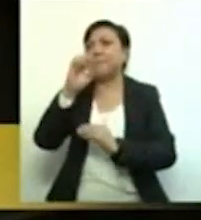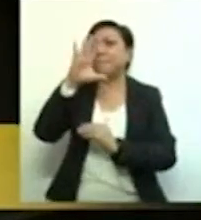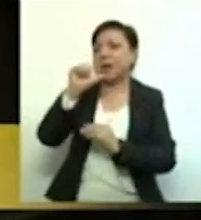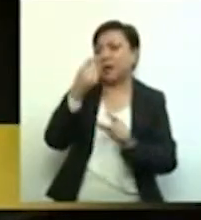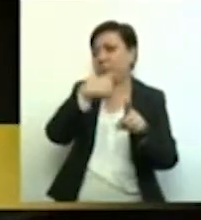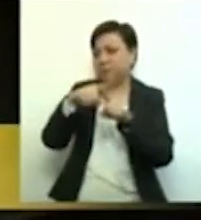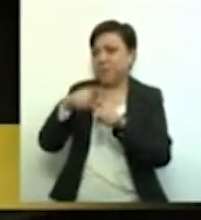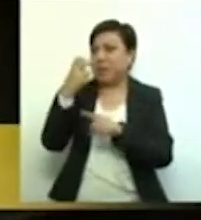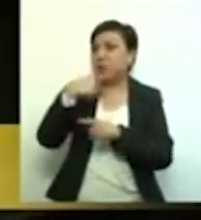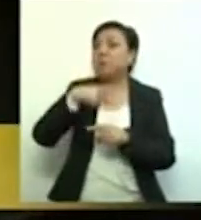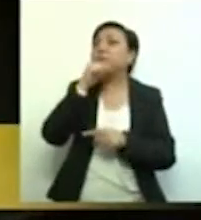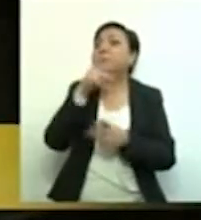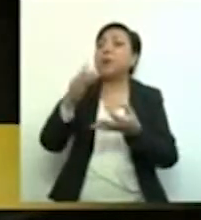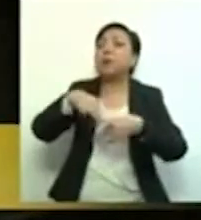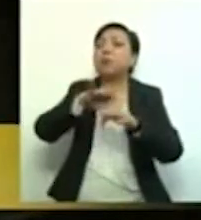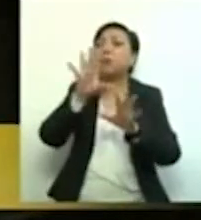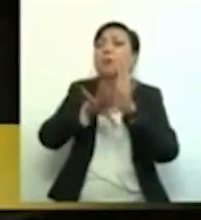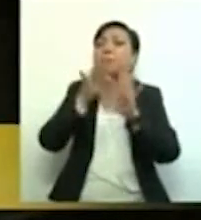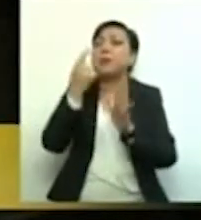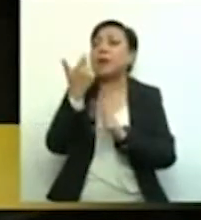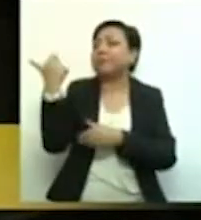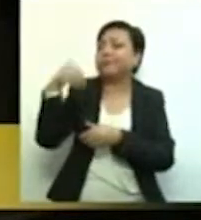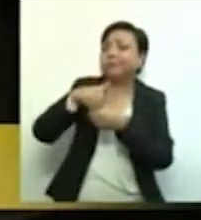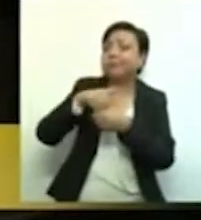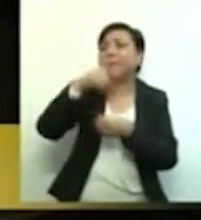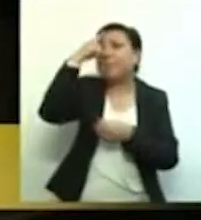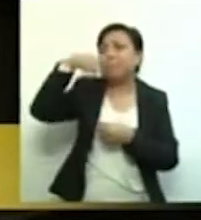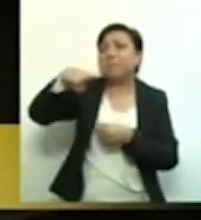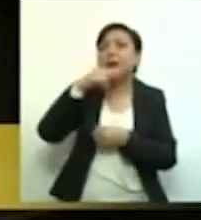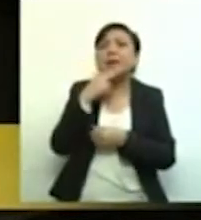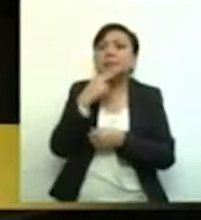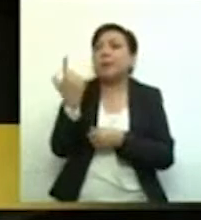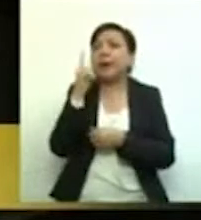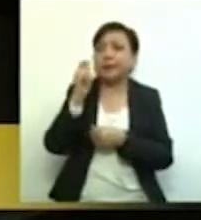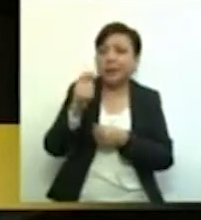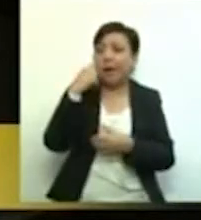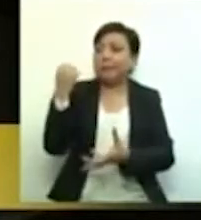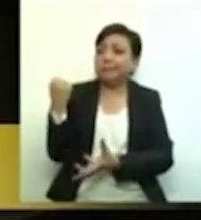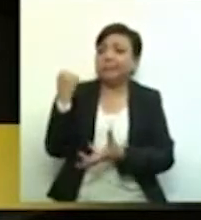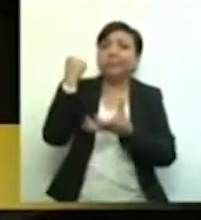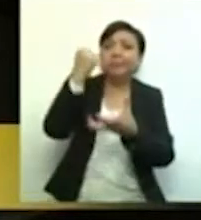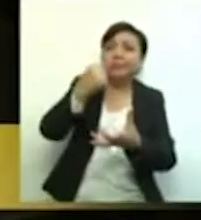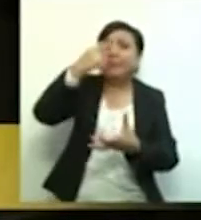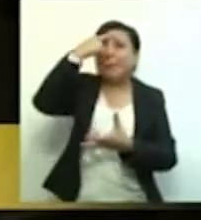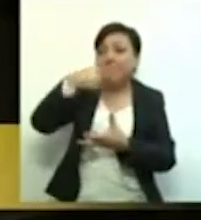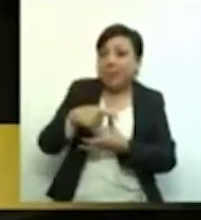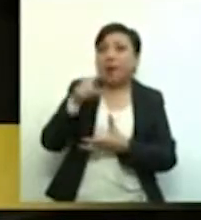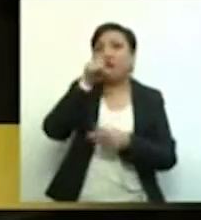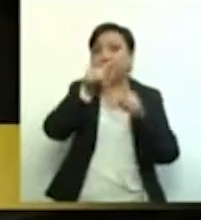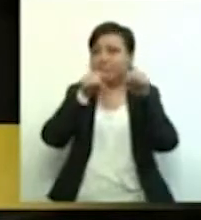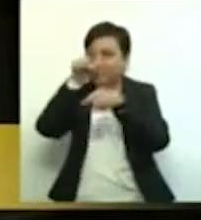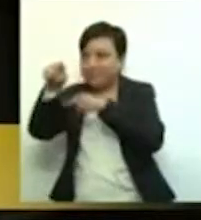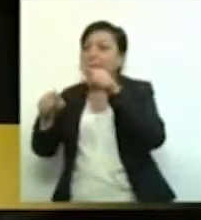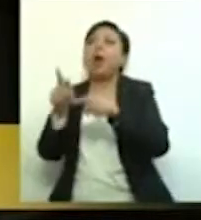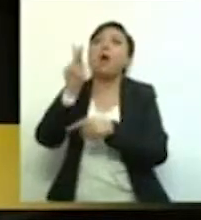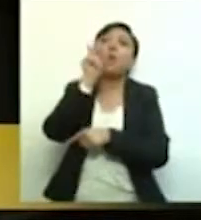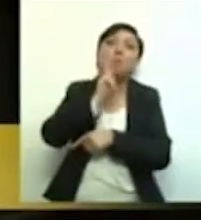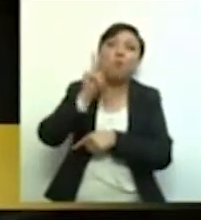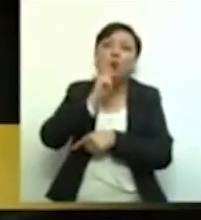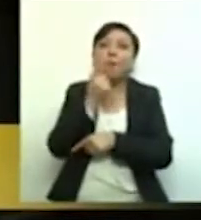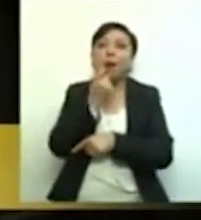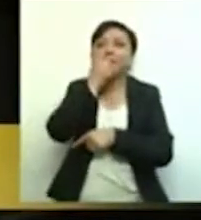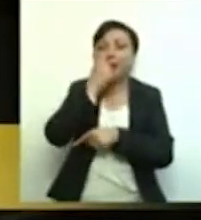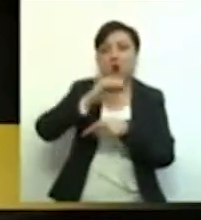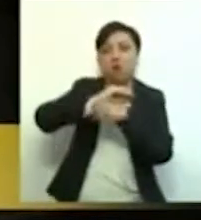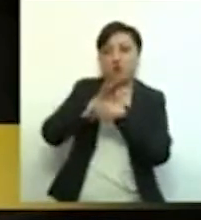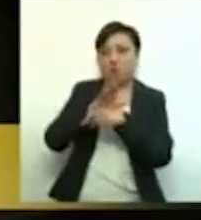Es importante mencionar que la aplicación de este fondo se había trasladado ya a la aplicación de pruebas de detección de COVID-19